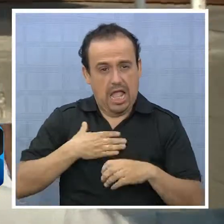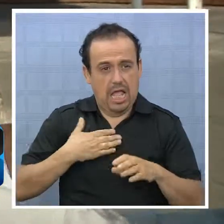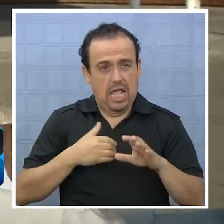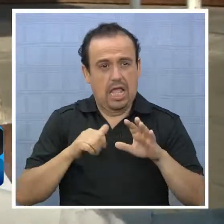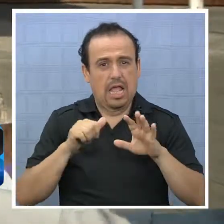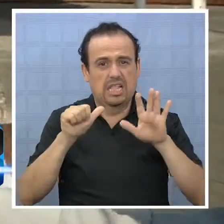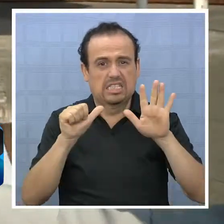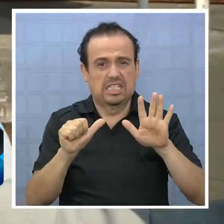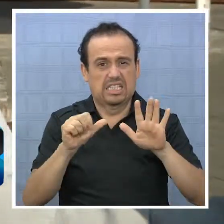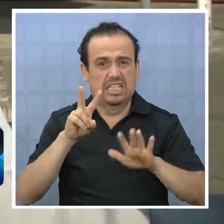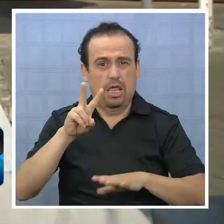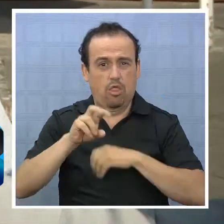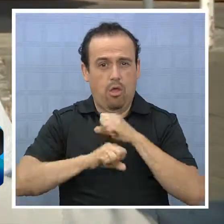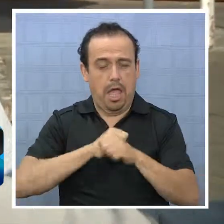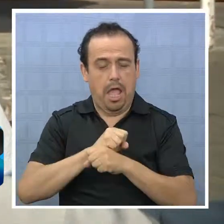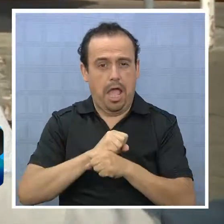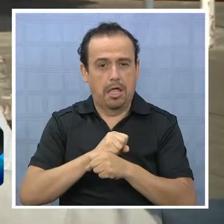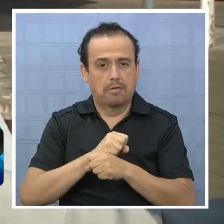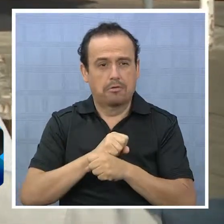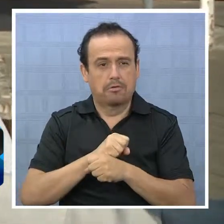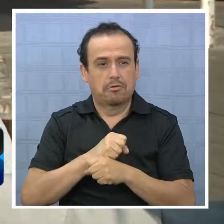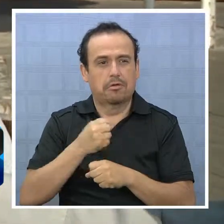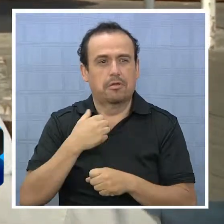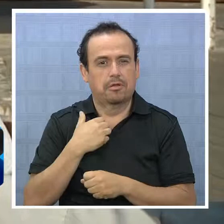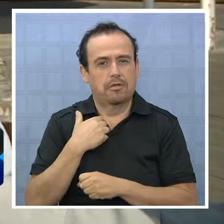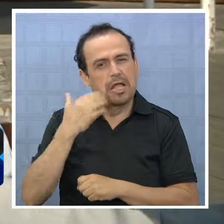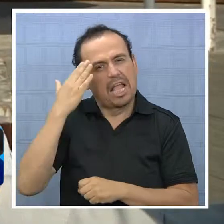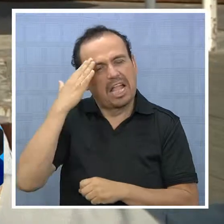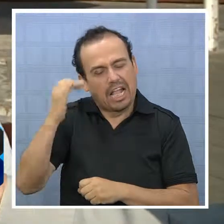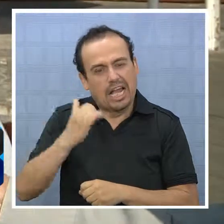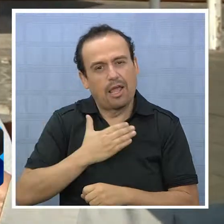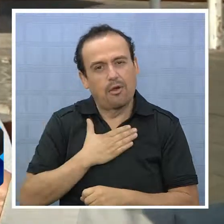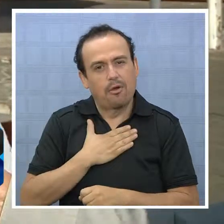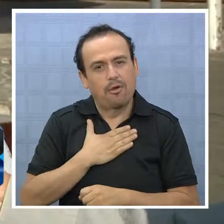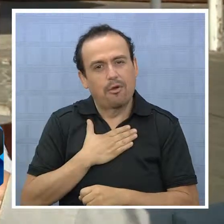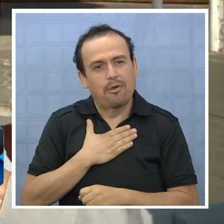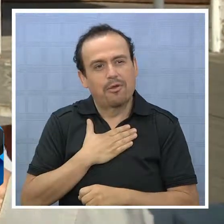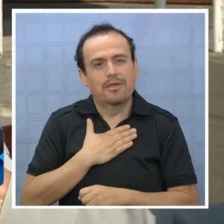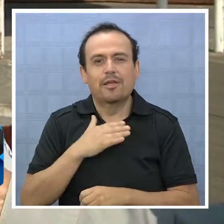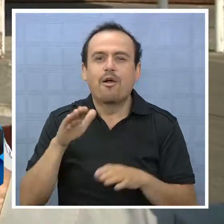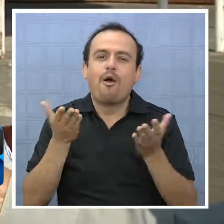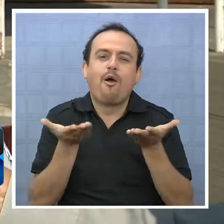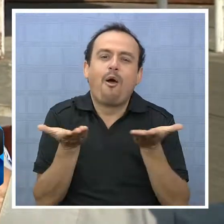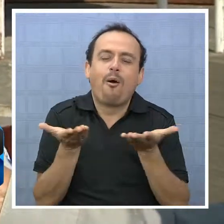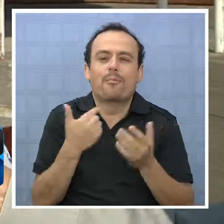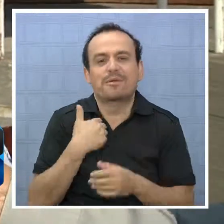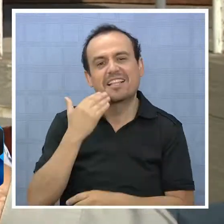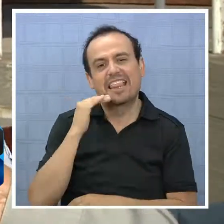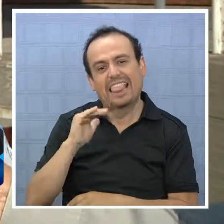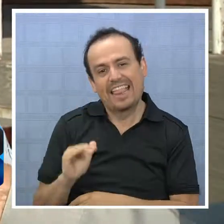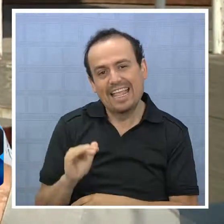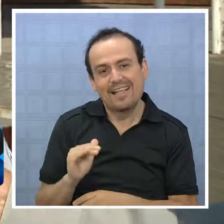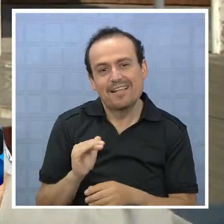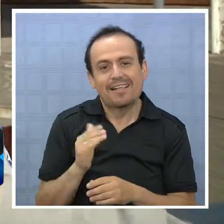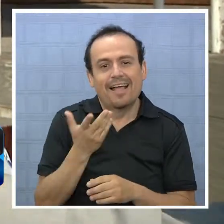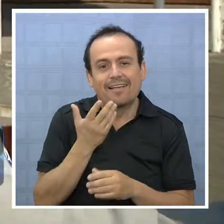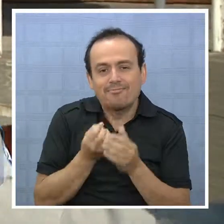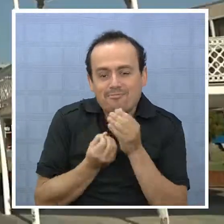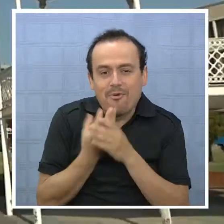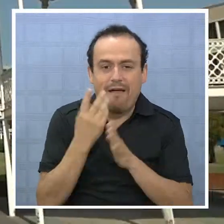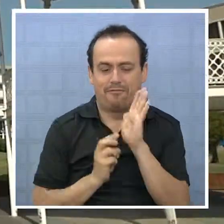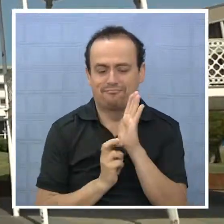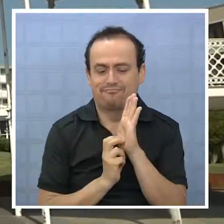a los 62 años, creo que es como una niña chica empezar de nuevo.